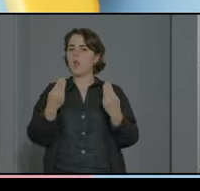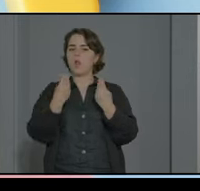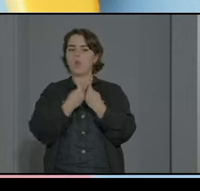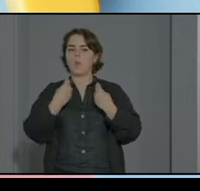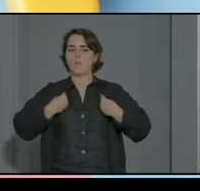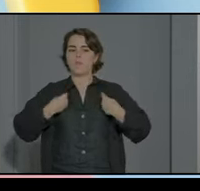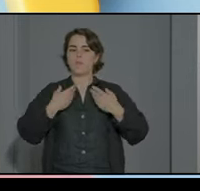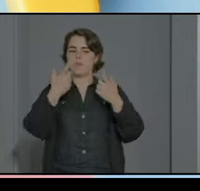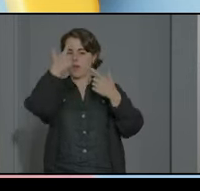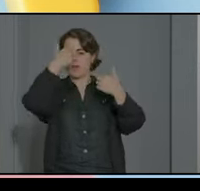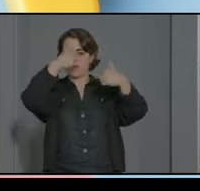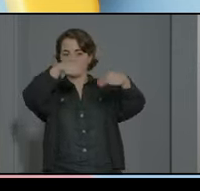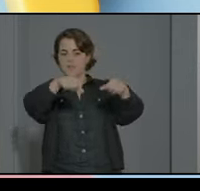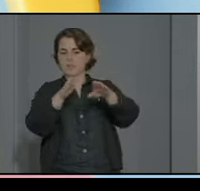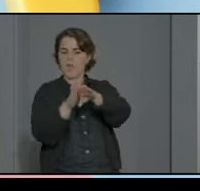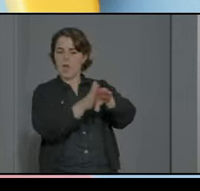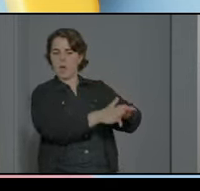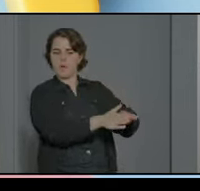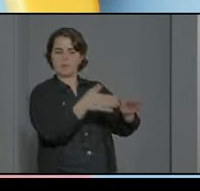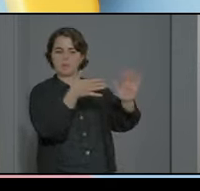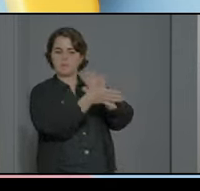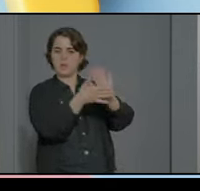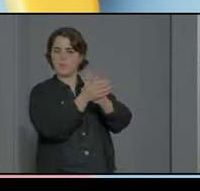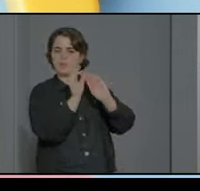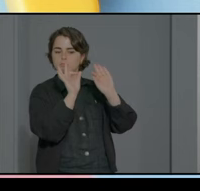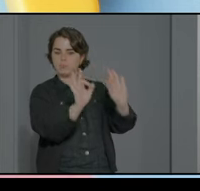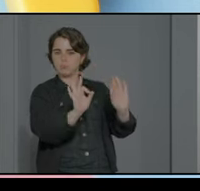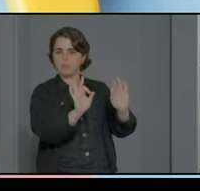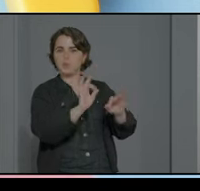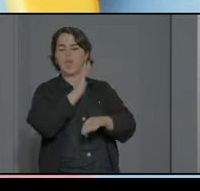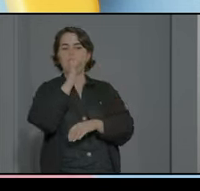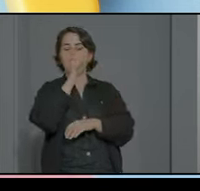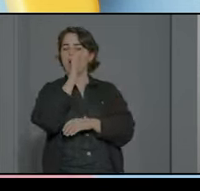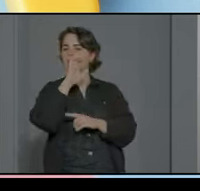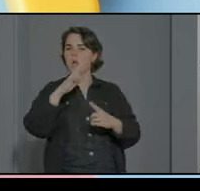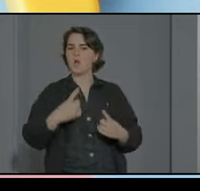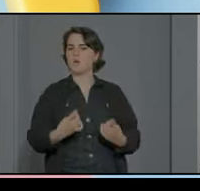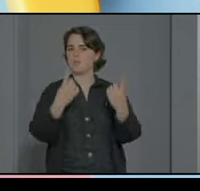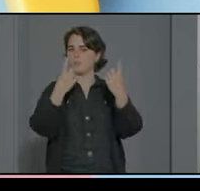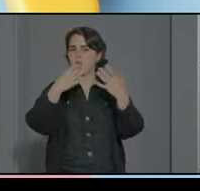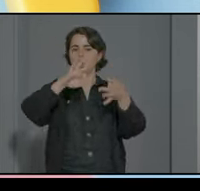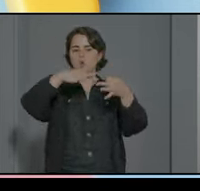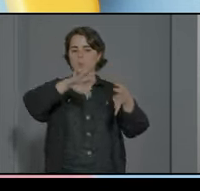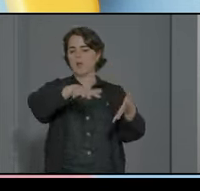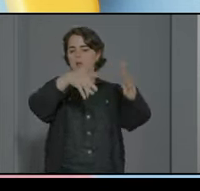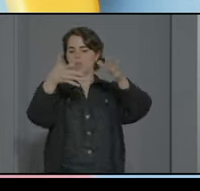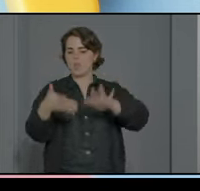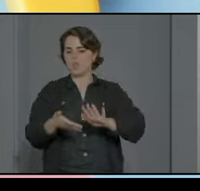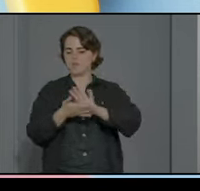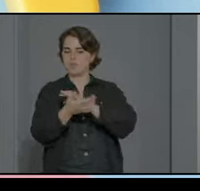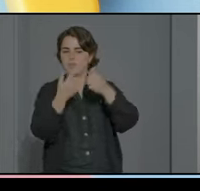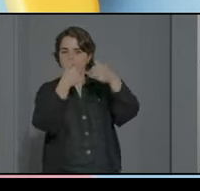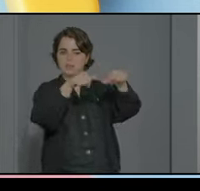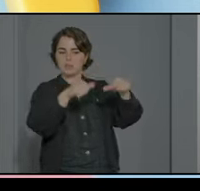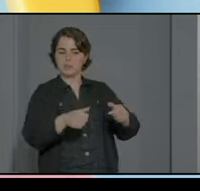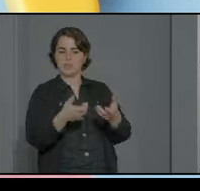lado vamos a mostrar naturalidad en los términos y vamos a ser los primeros en normalizar evitando este etiquetaje y